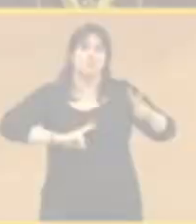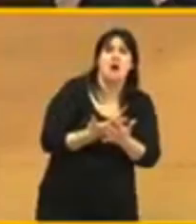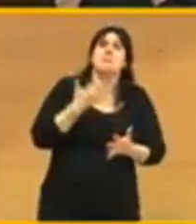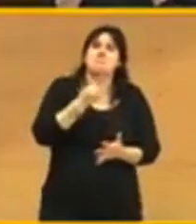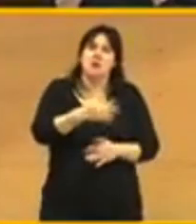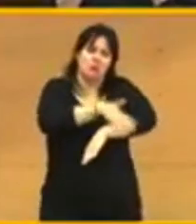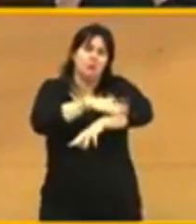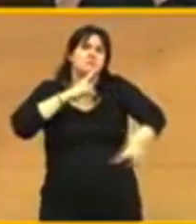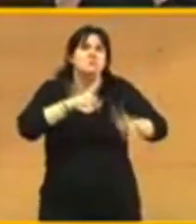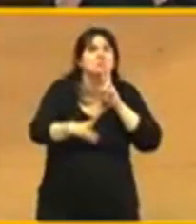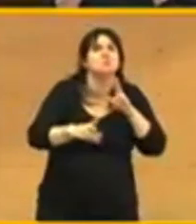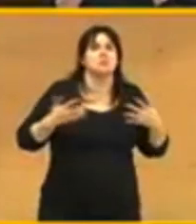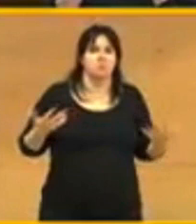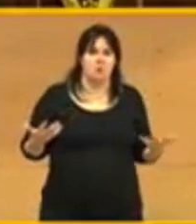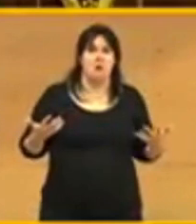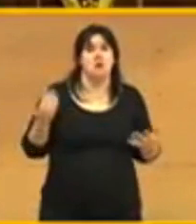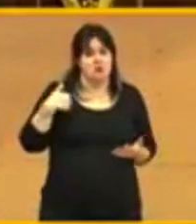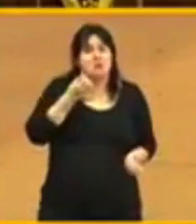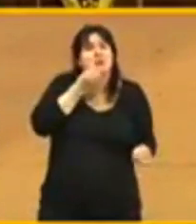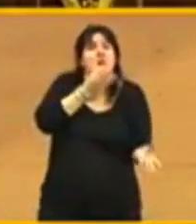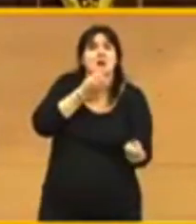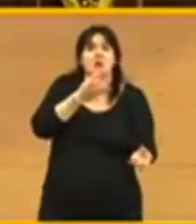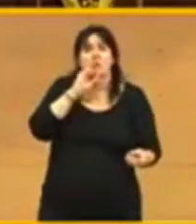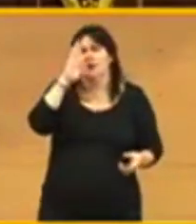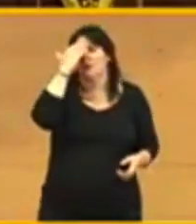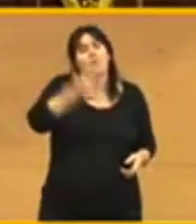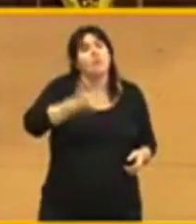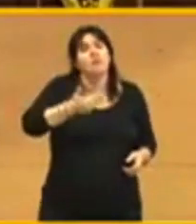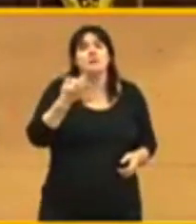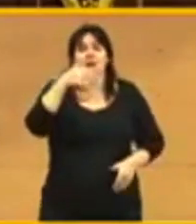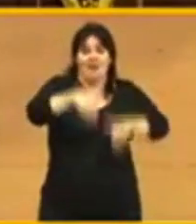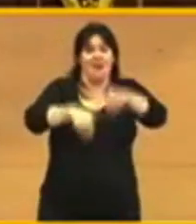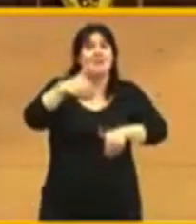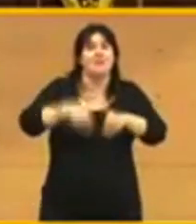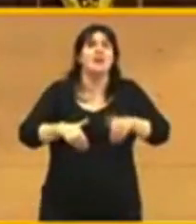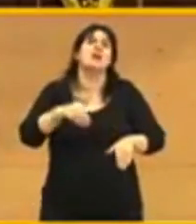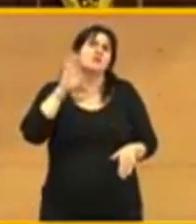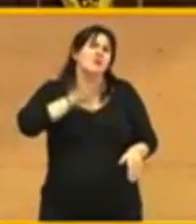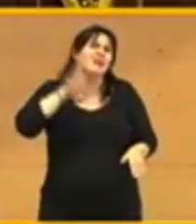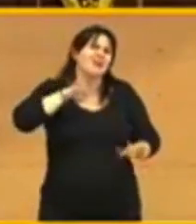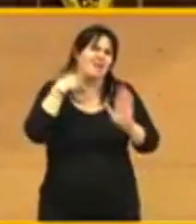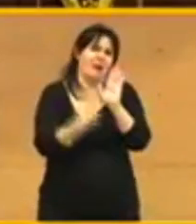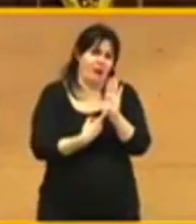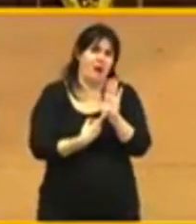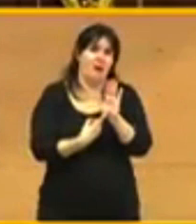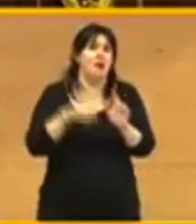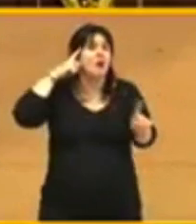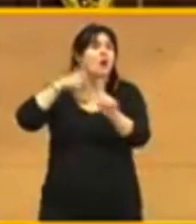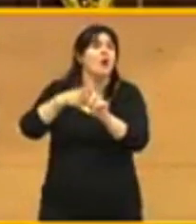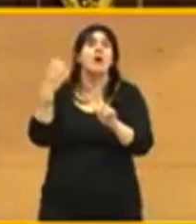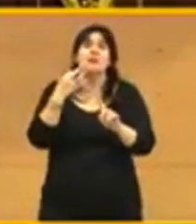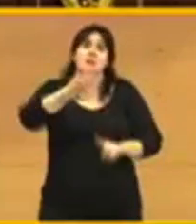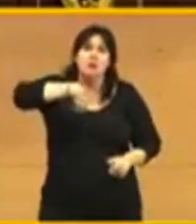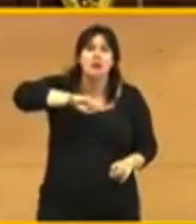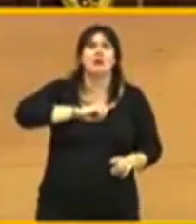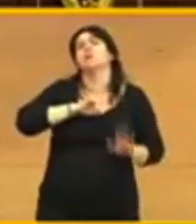días. Ya les adelanto que lo fundamental es que ese referéndum ilegal, ideado para volar nuestra Constitución, la Unidad de